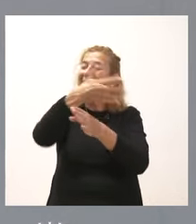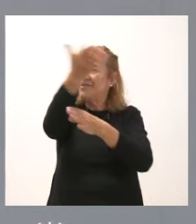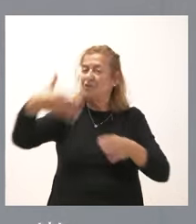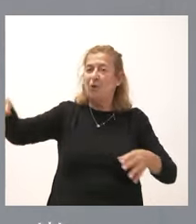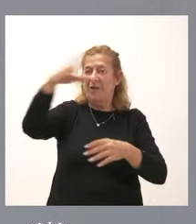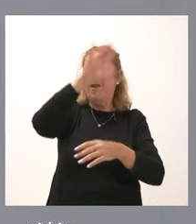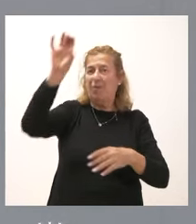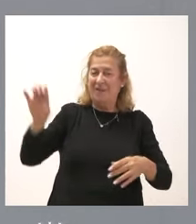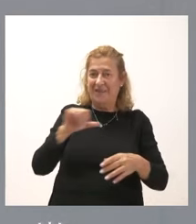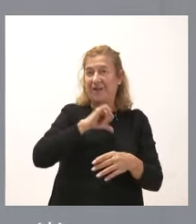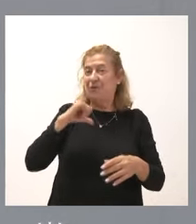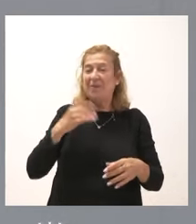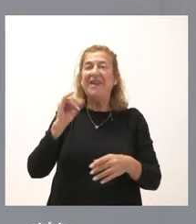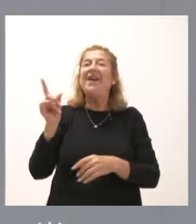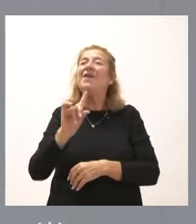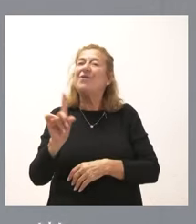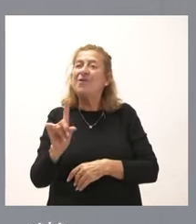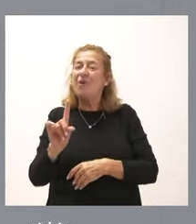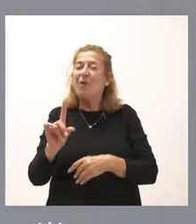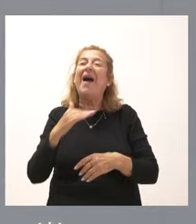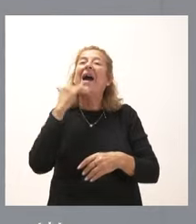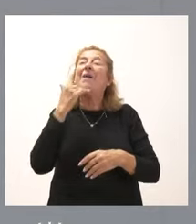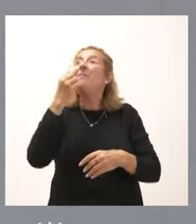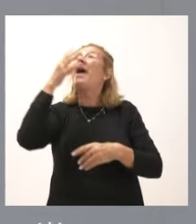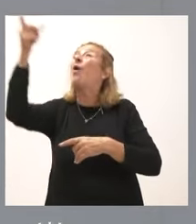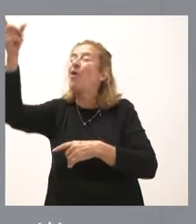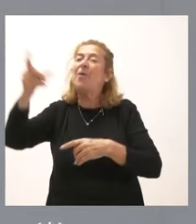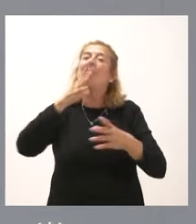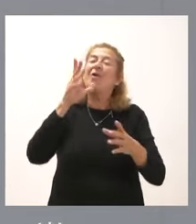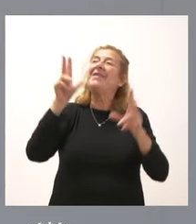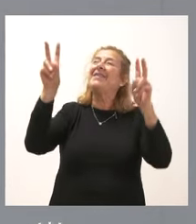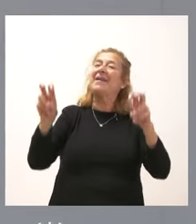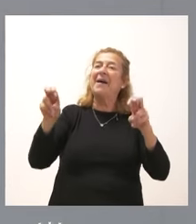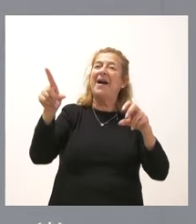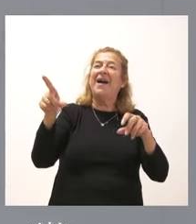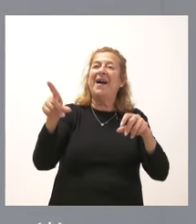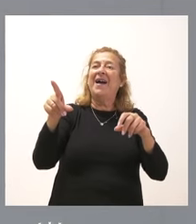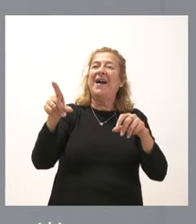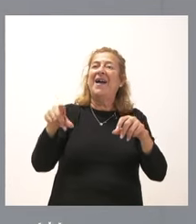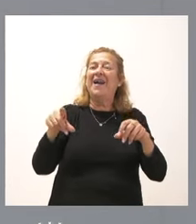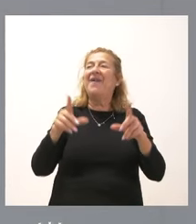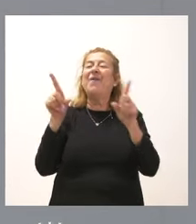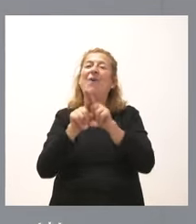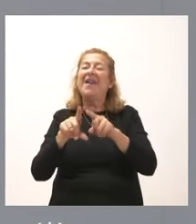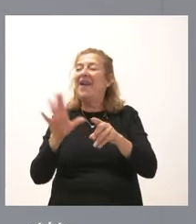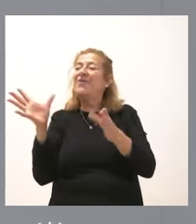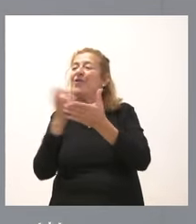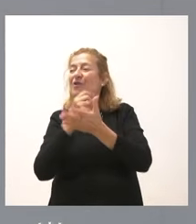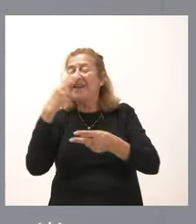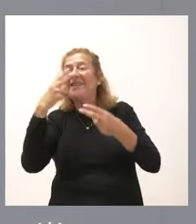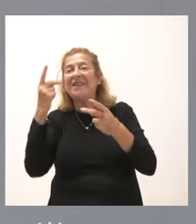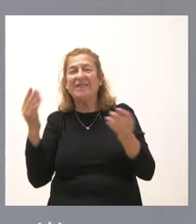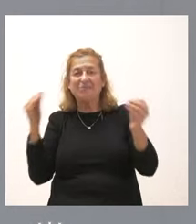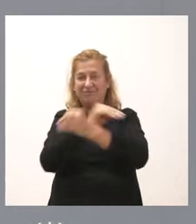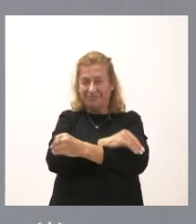comunidades autónomas y que no se trate a alguien mejor simplemente por el hecho de que tienen los intereses contrarios